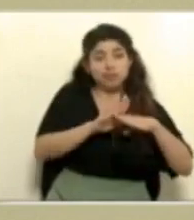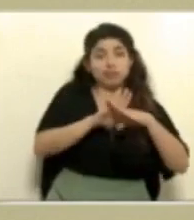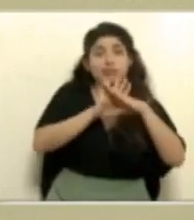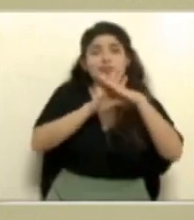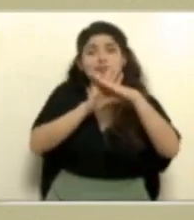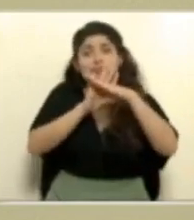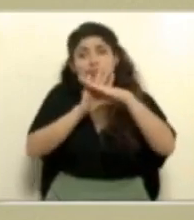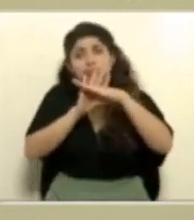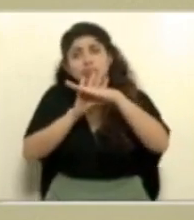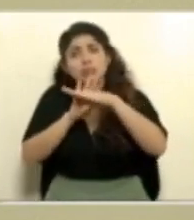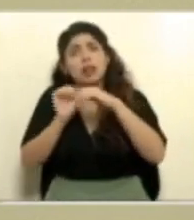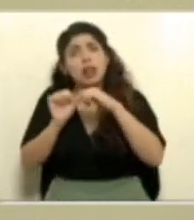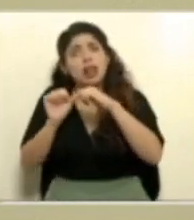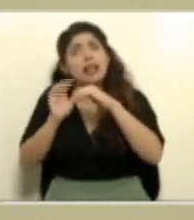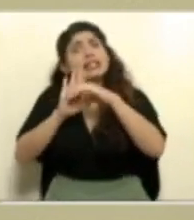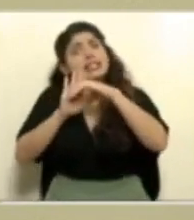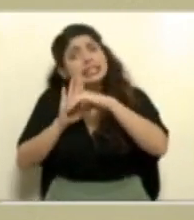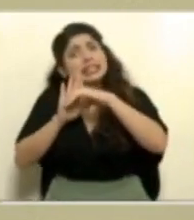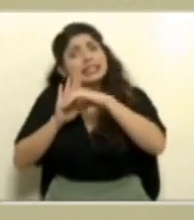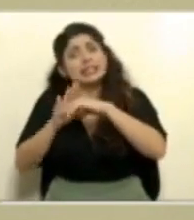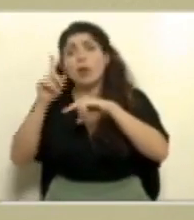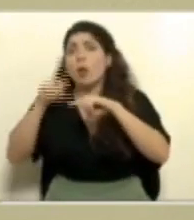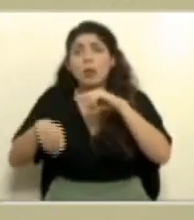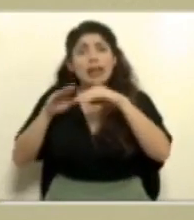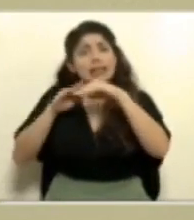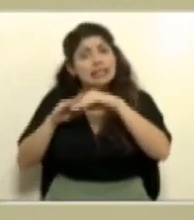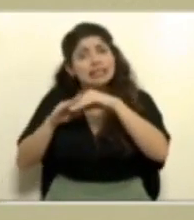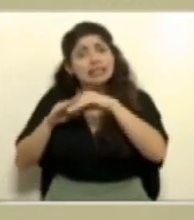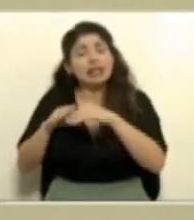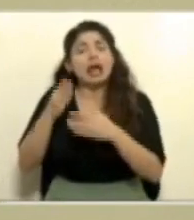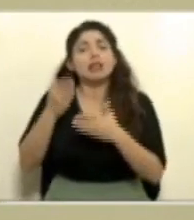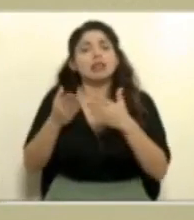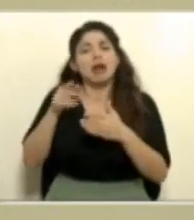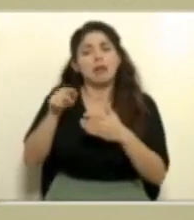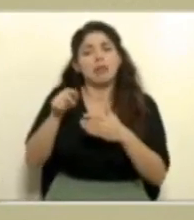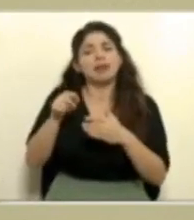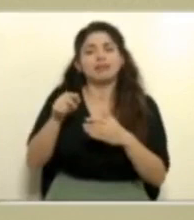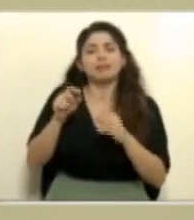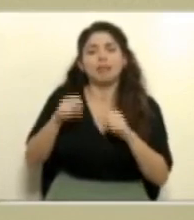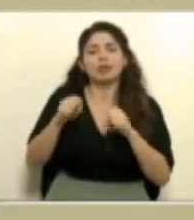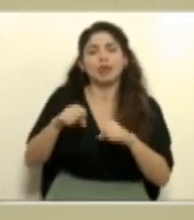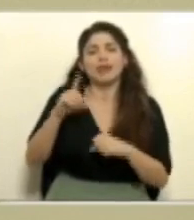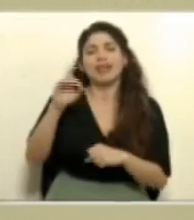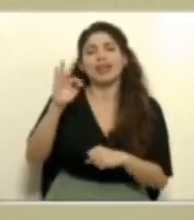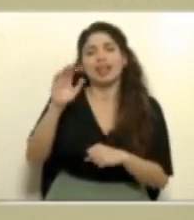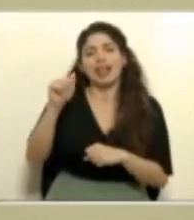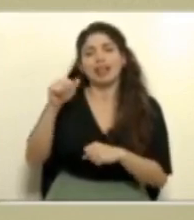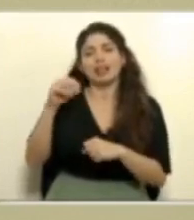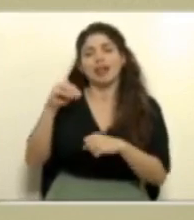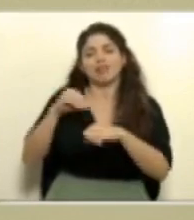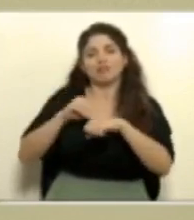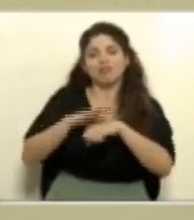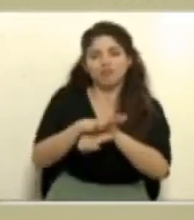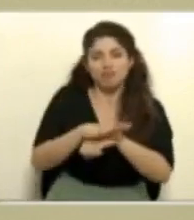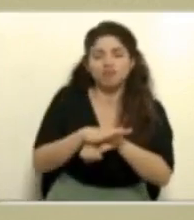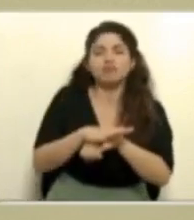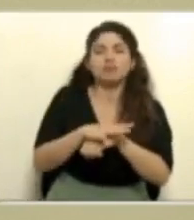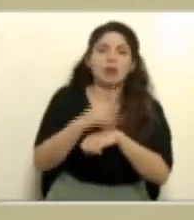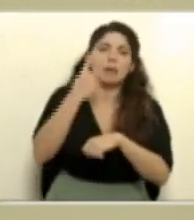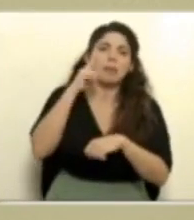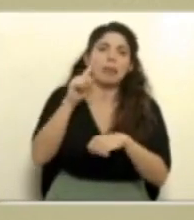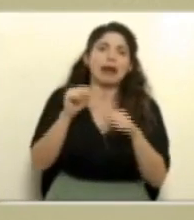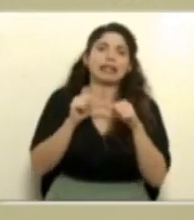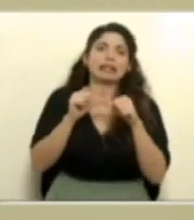siendo la variante delta la que está provocando, incluso que tuviéramos eventualmente un poco más